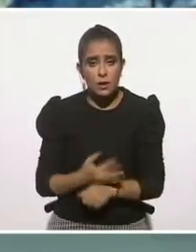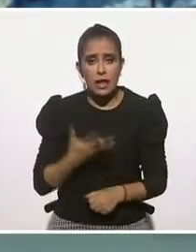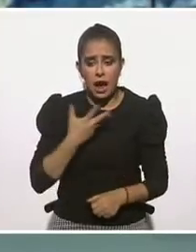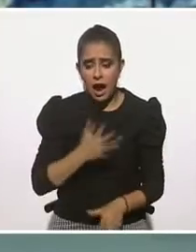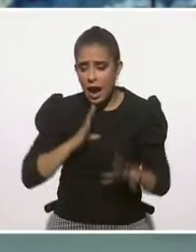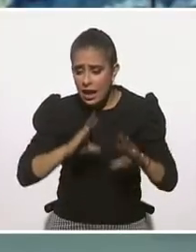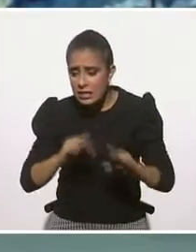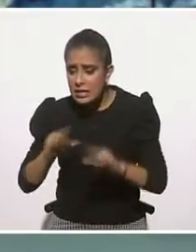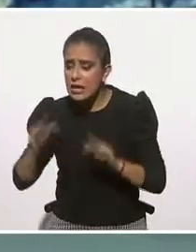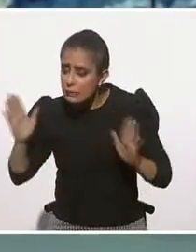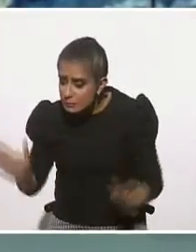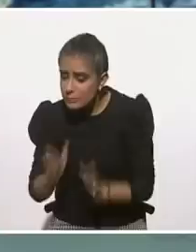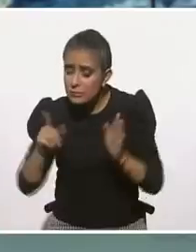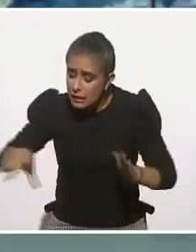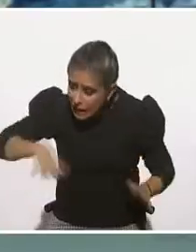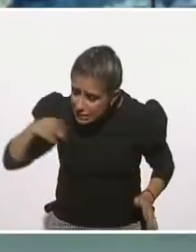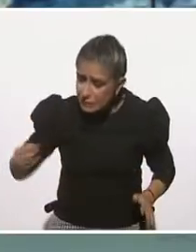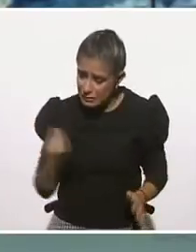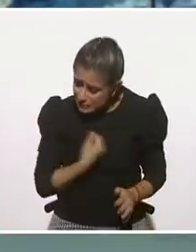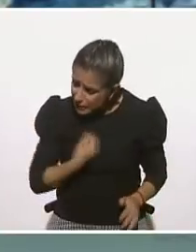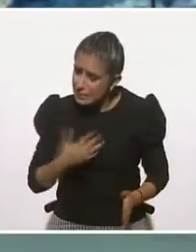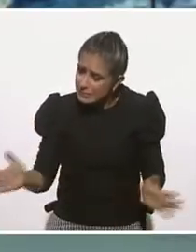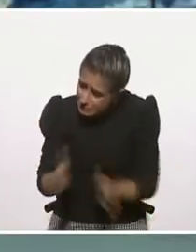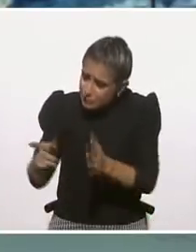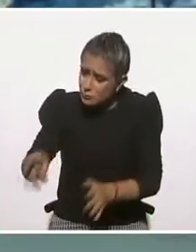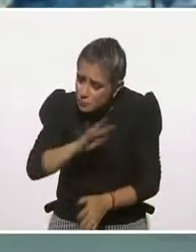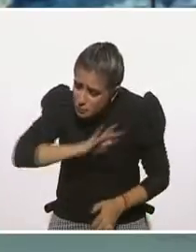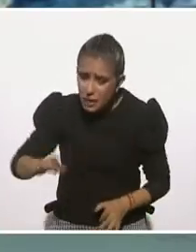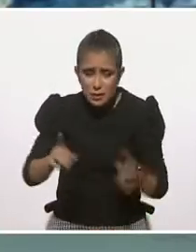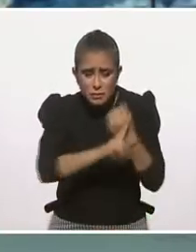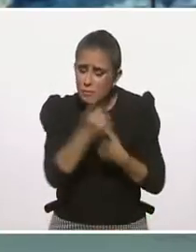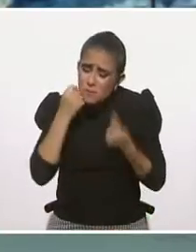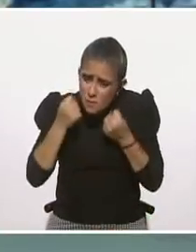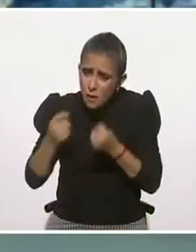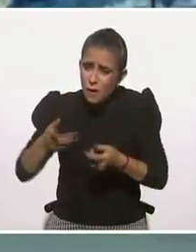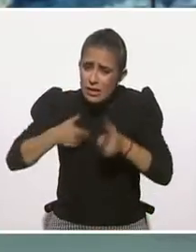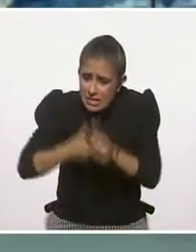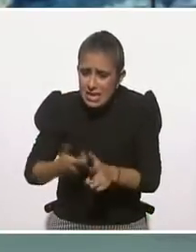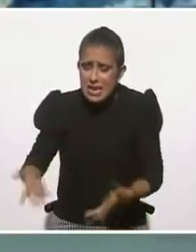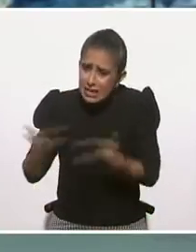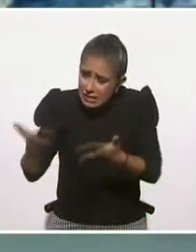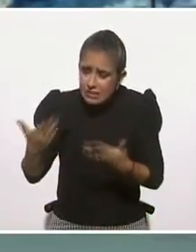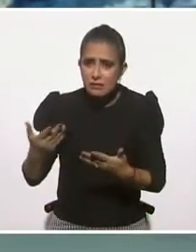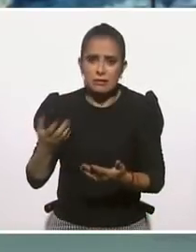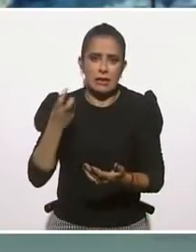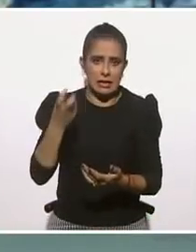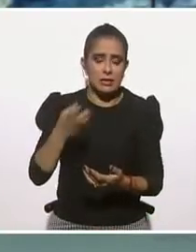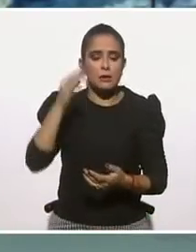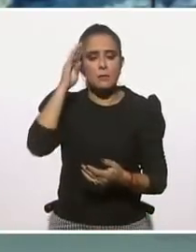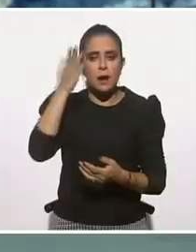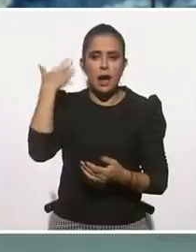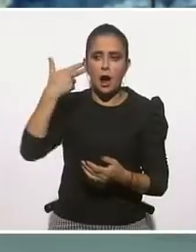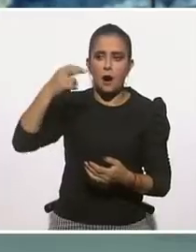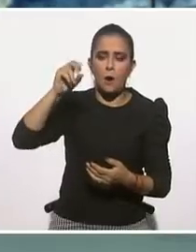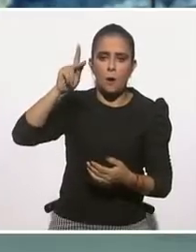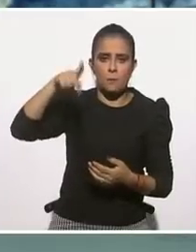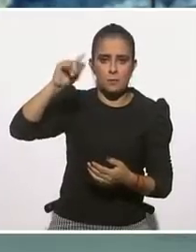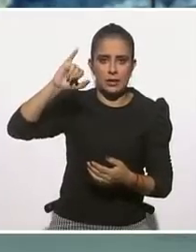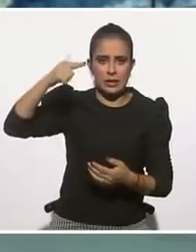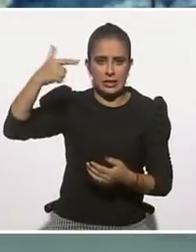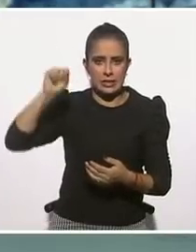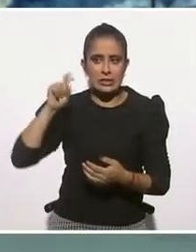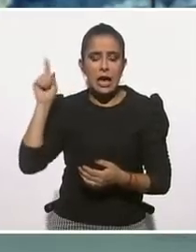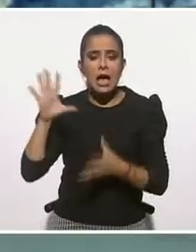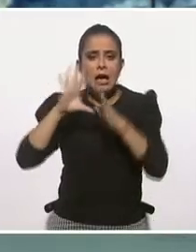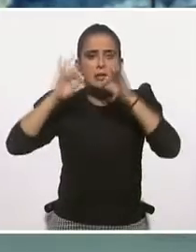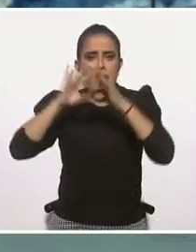sea, la resiliencia se convierte en un proceso de evolución del mismo concepto. De hecho, John Hopkins, cuando maneja este modelo, habla de